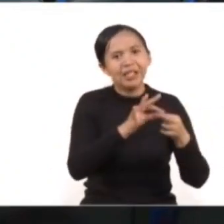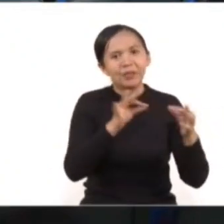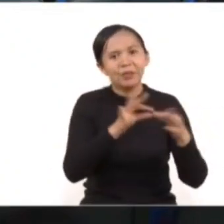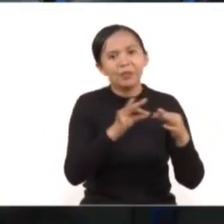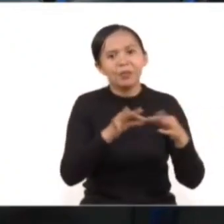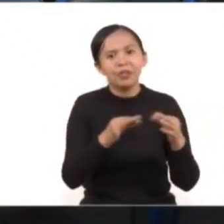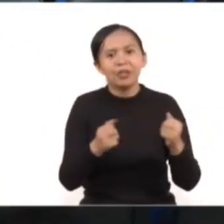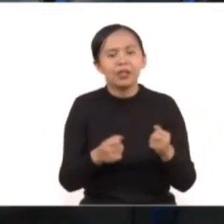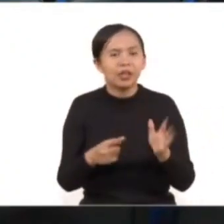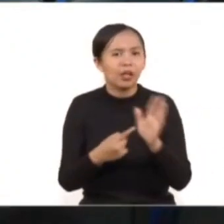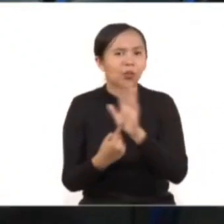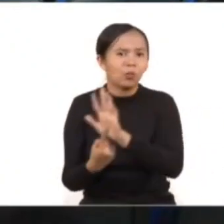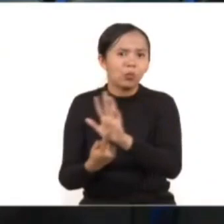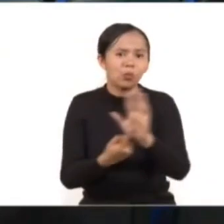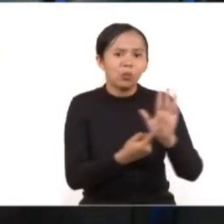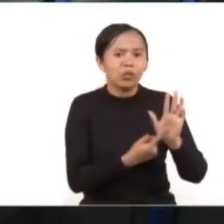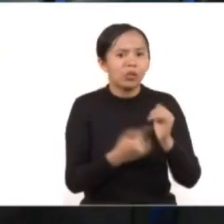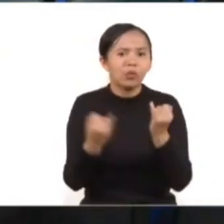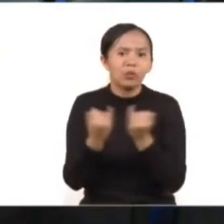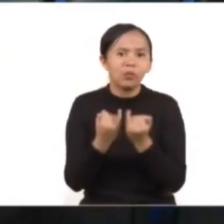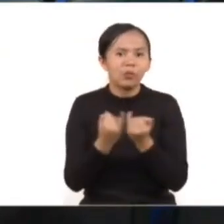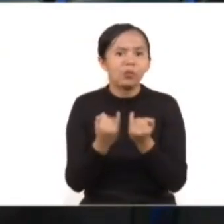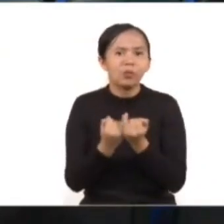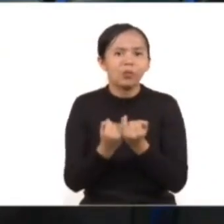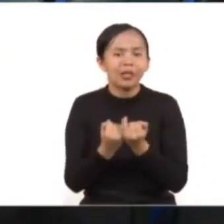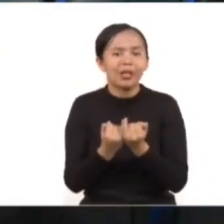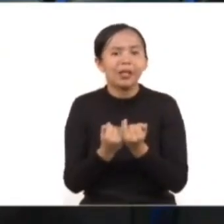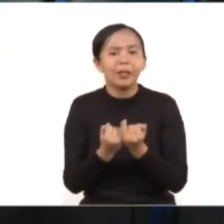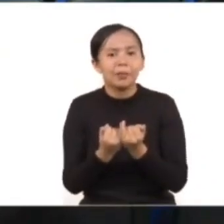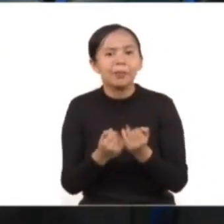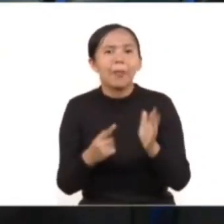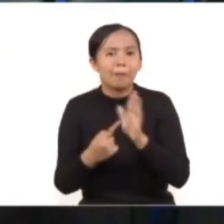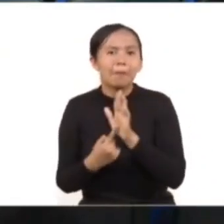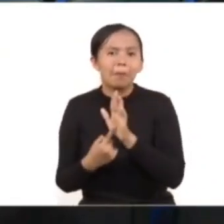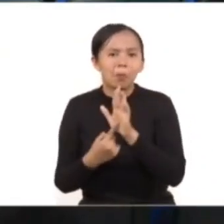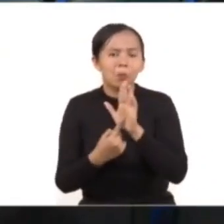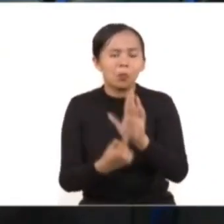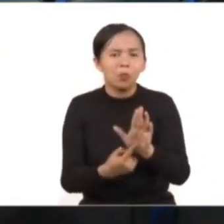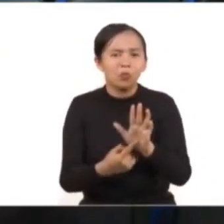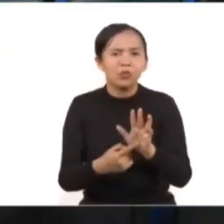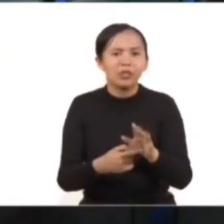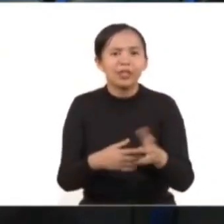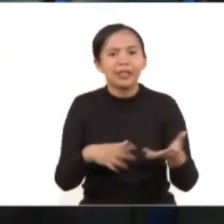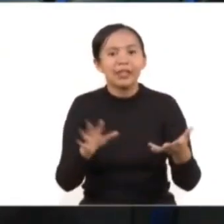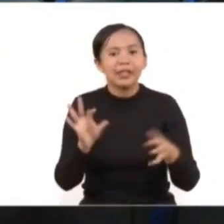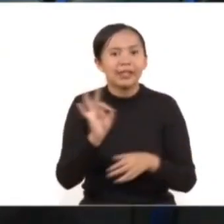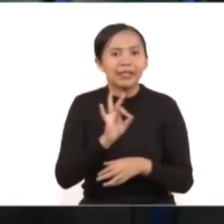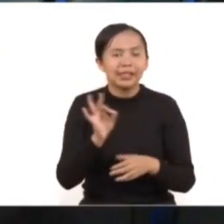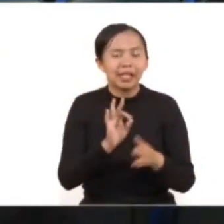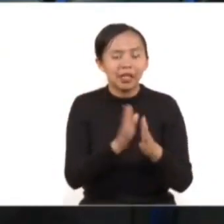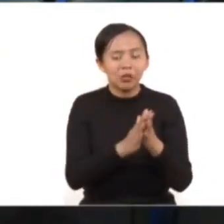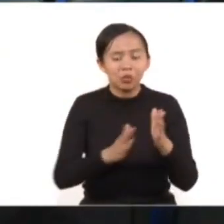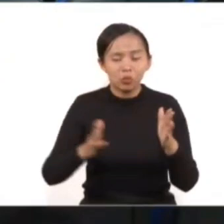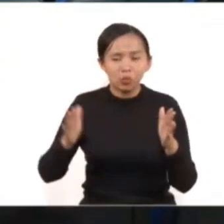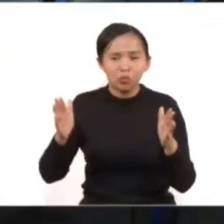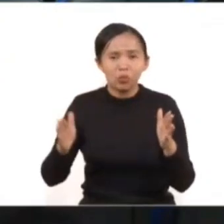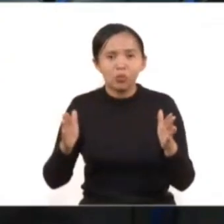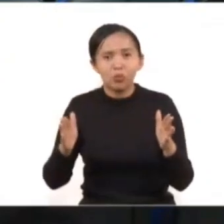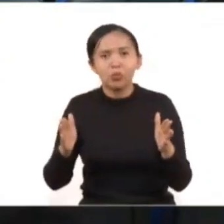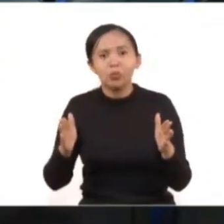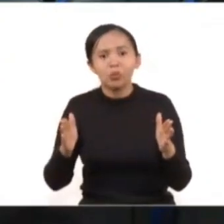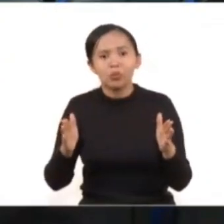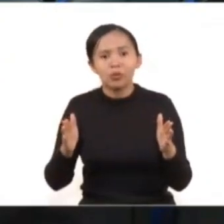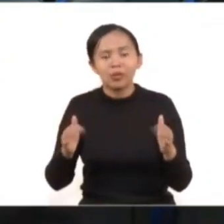que mencionar, a probar lo que hay que probar y a indicar lo que está ocurriendo en algunos procesos, yo diría,